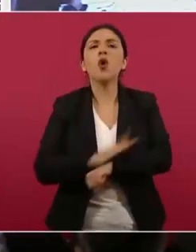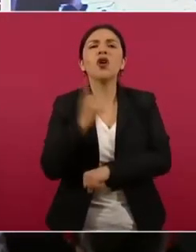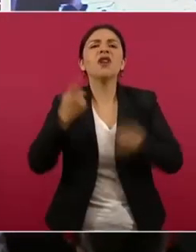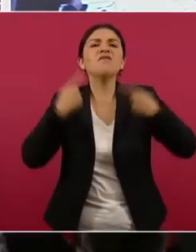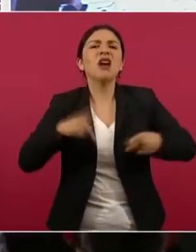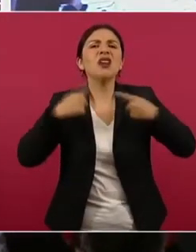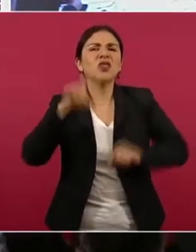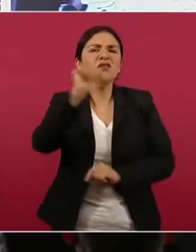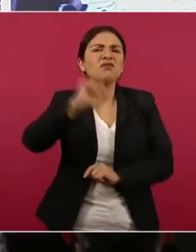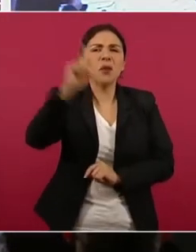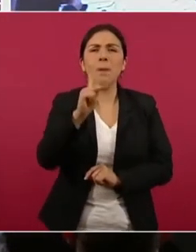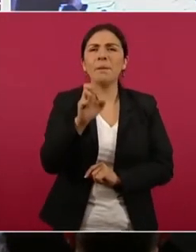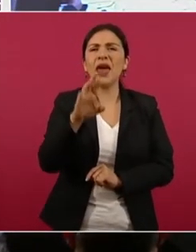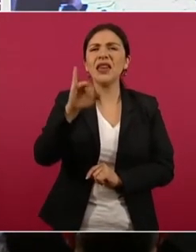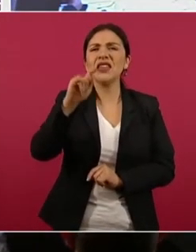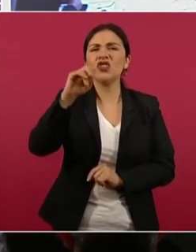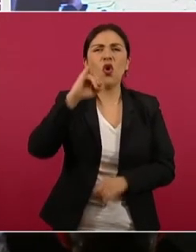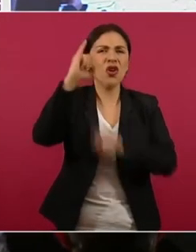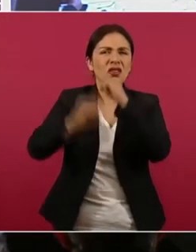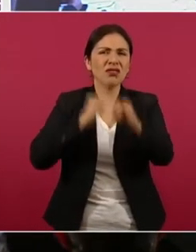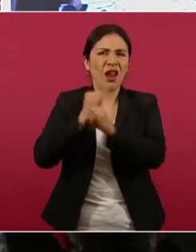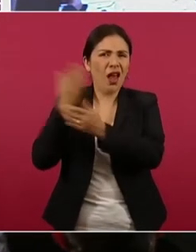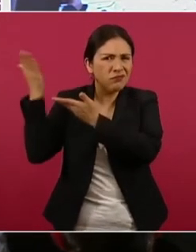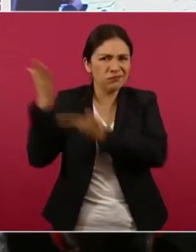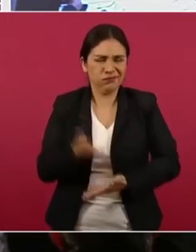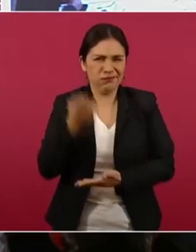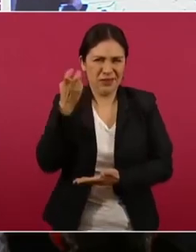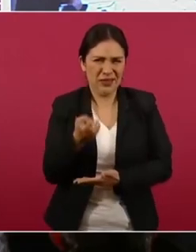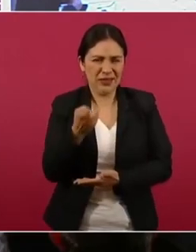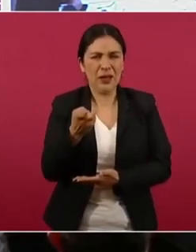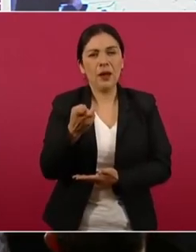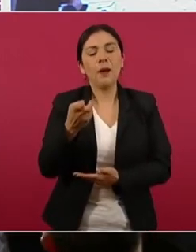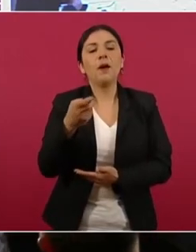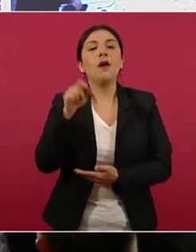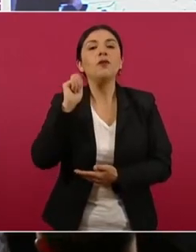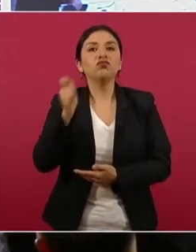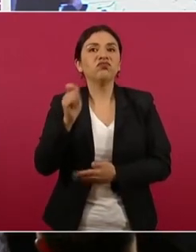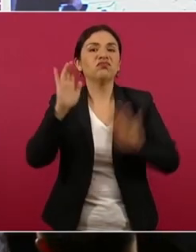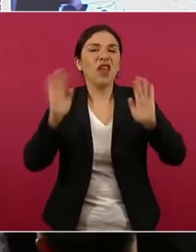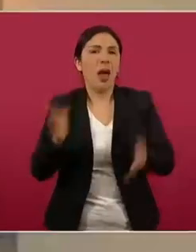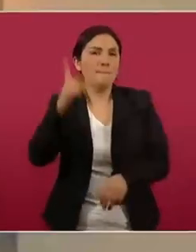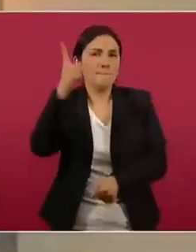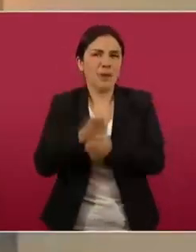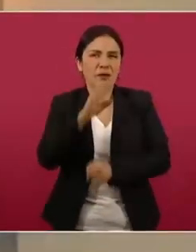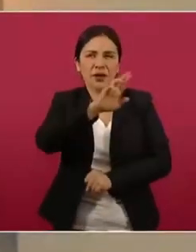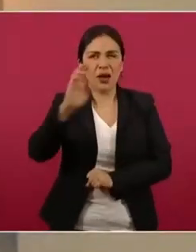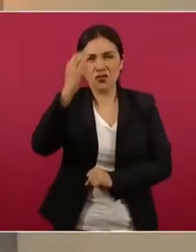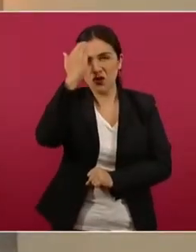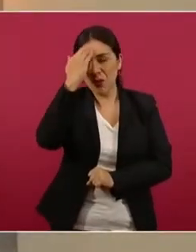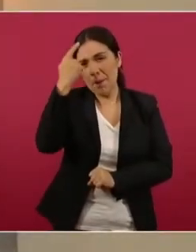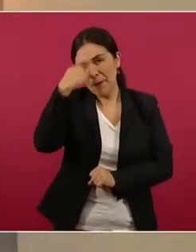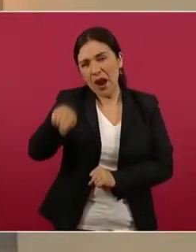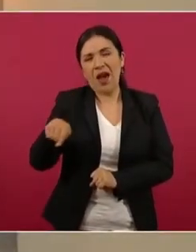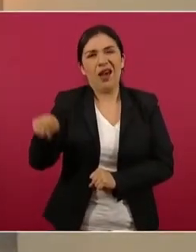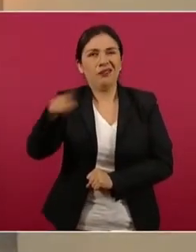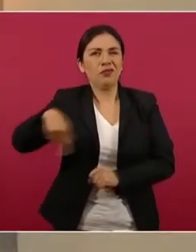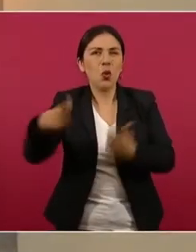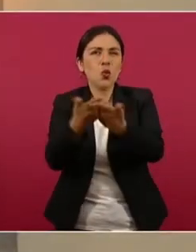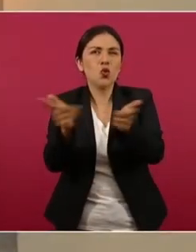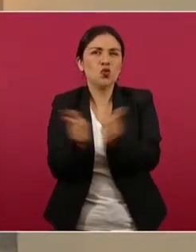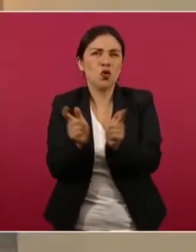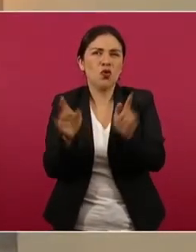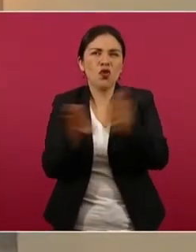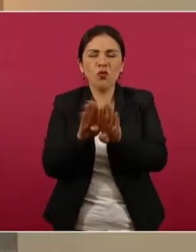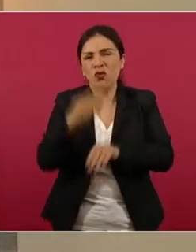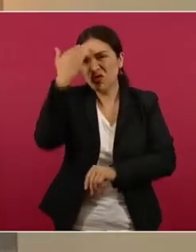forense internacional, que tiene el reconocimiento de todo este grupo y